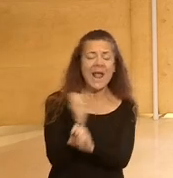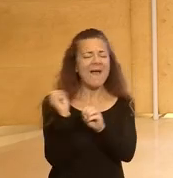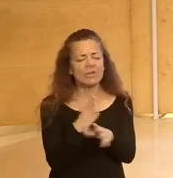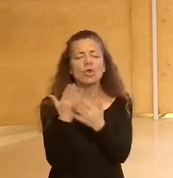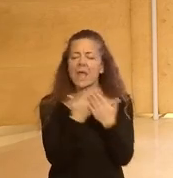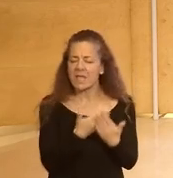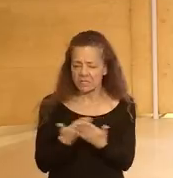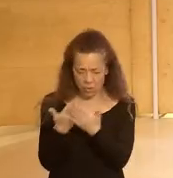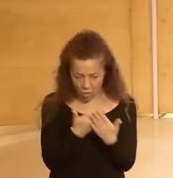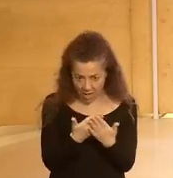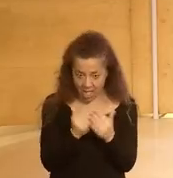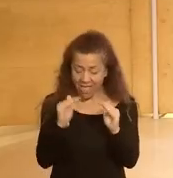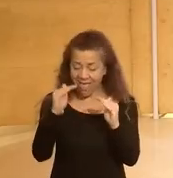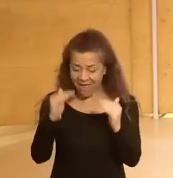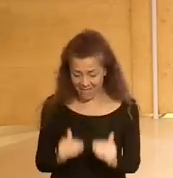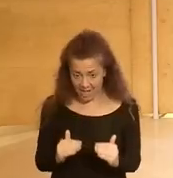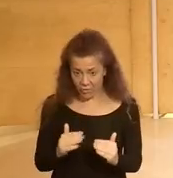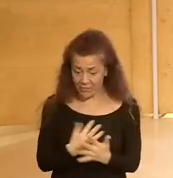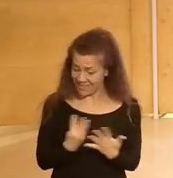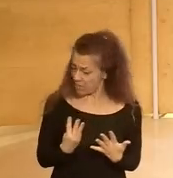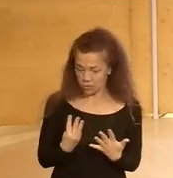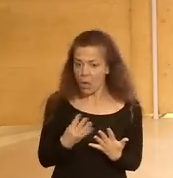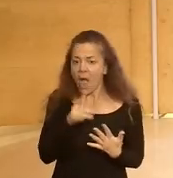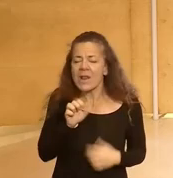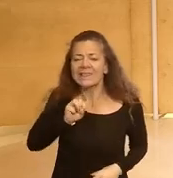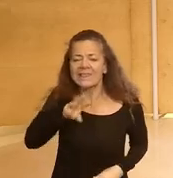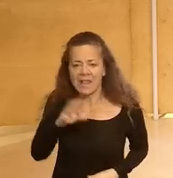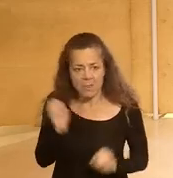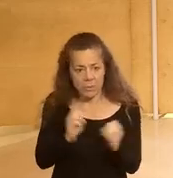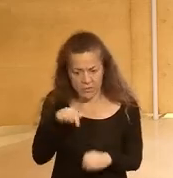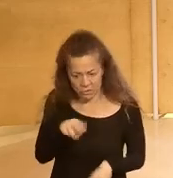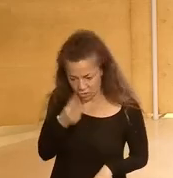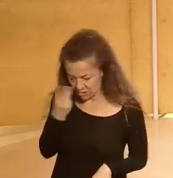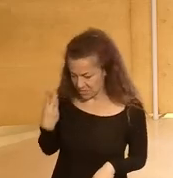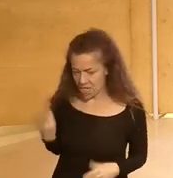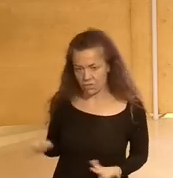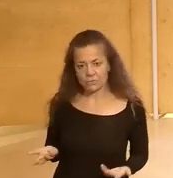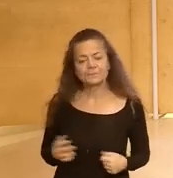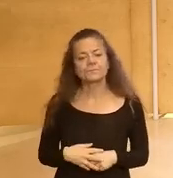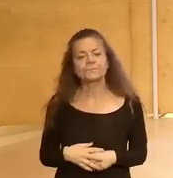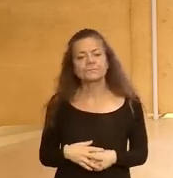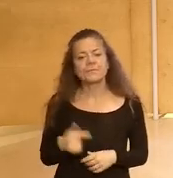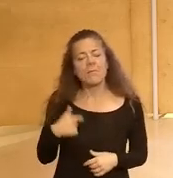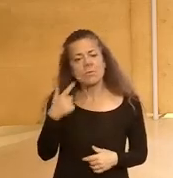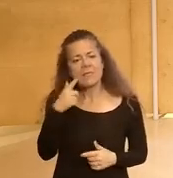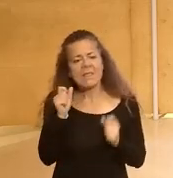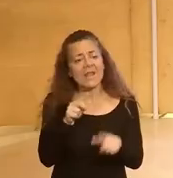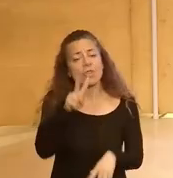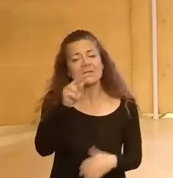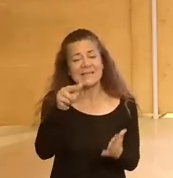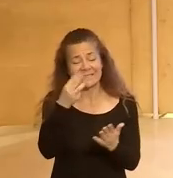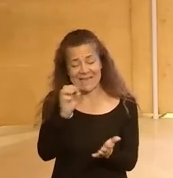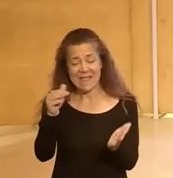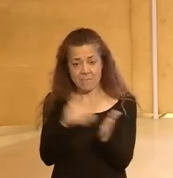escolar ha bajado del 18% al 13% en estos últimos tres años vamos a dotar 230.000